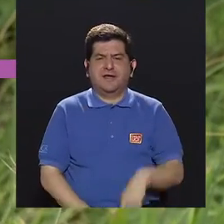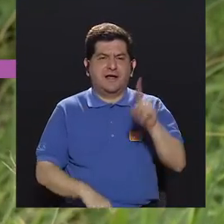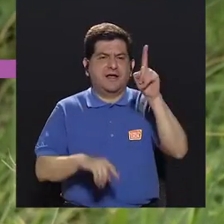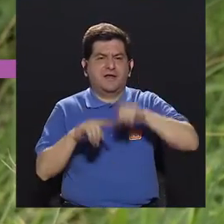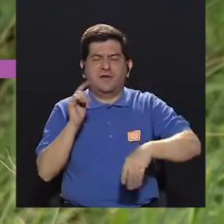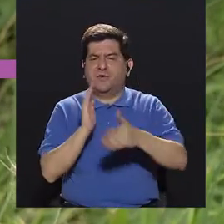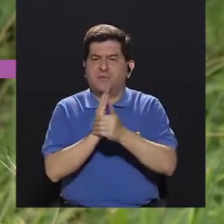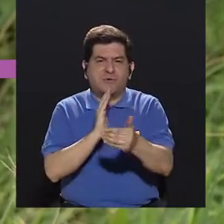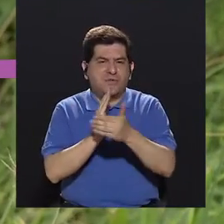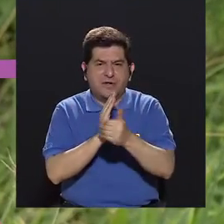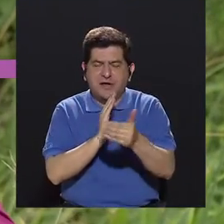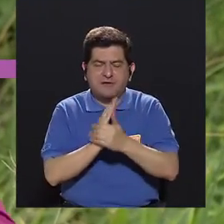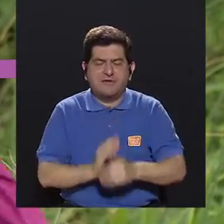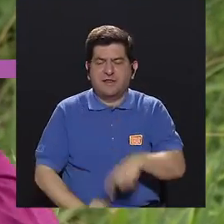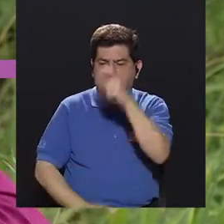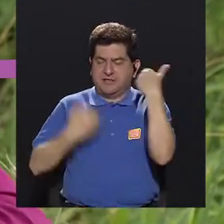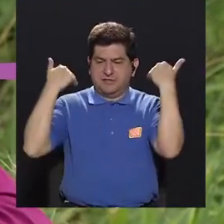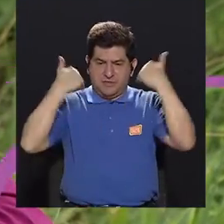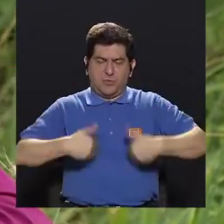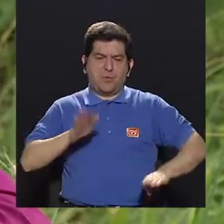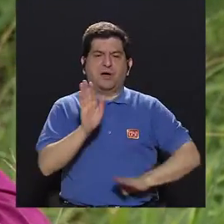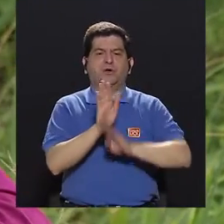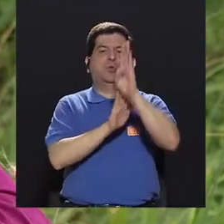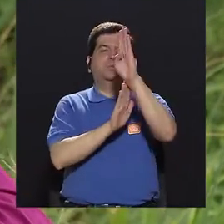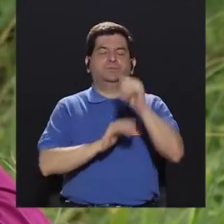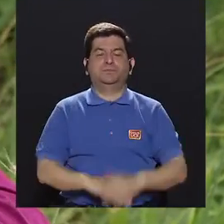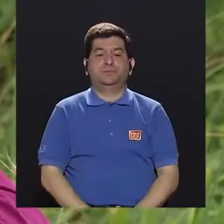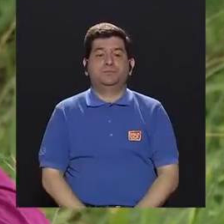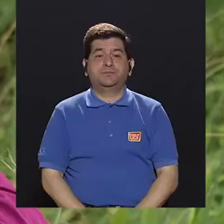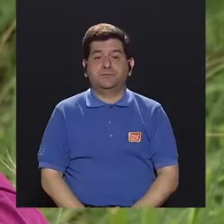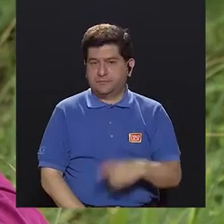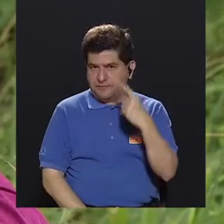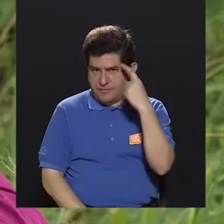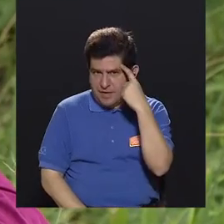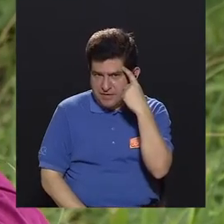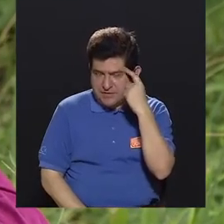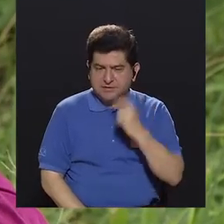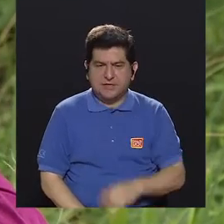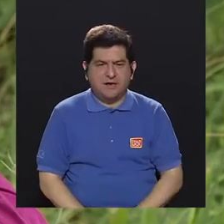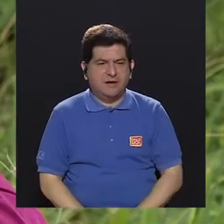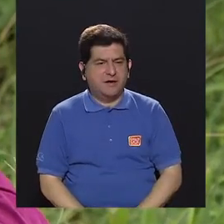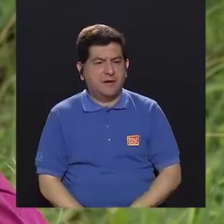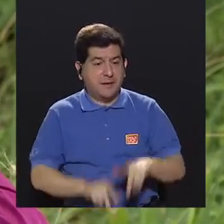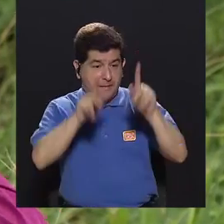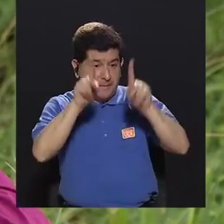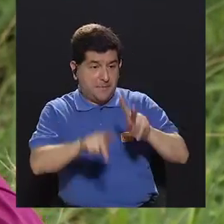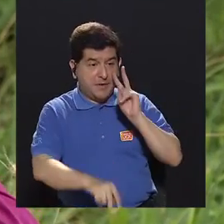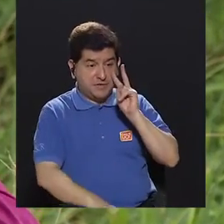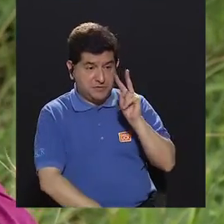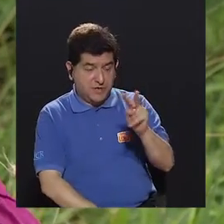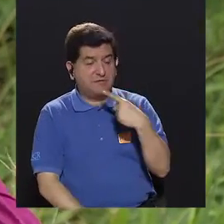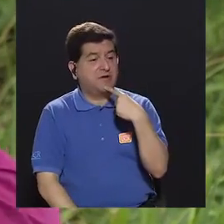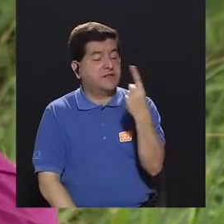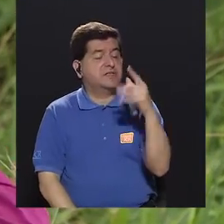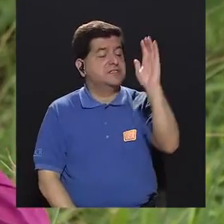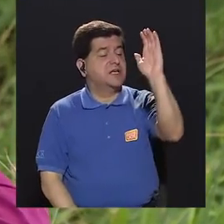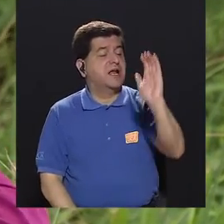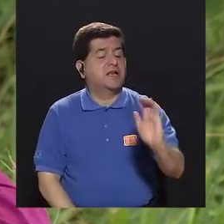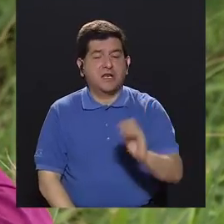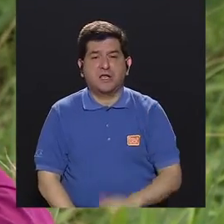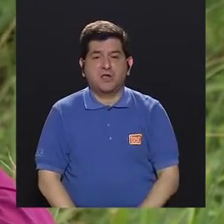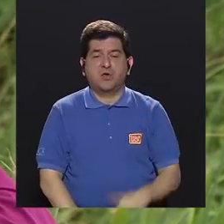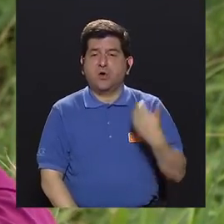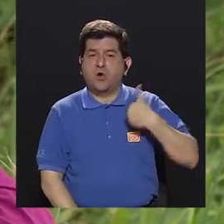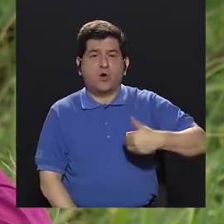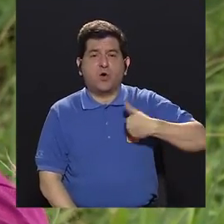incapacidad en el ser humano para poder desarrollarse. ¿Qué pasa cuando vemos a una persona diciéndole a un niño